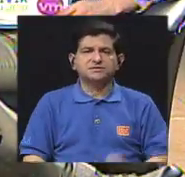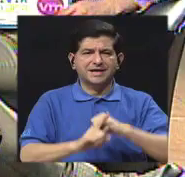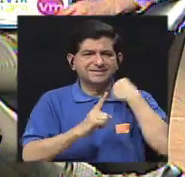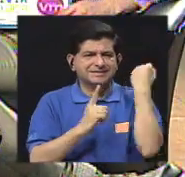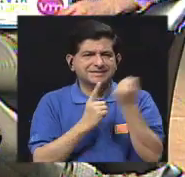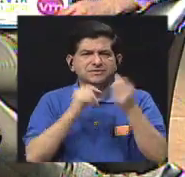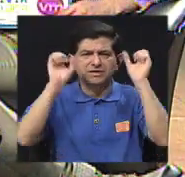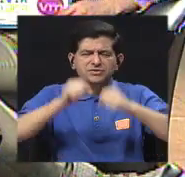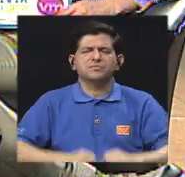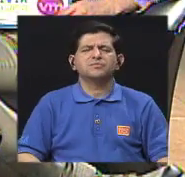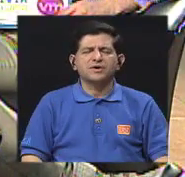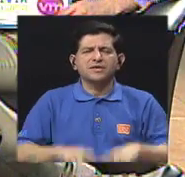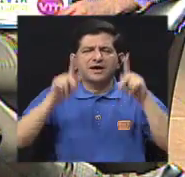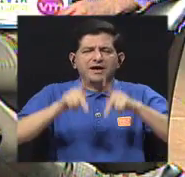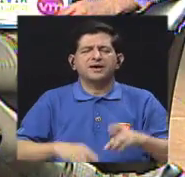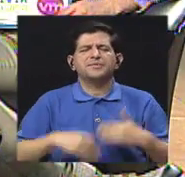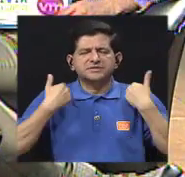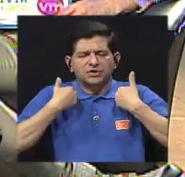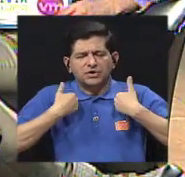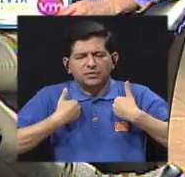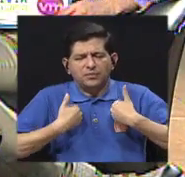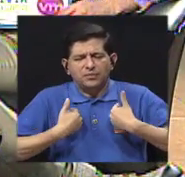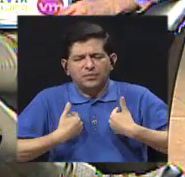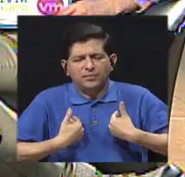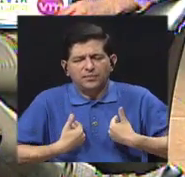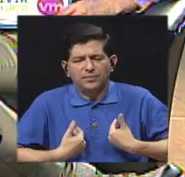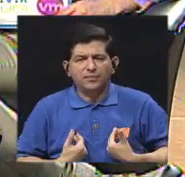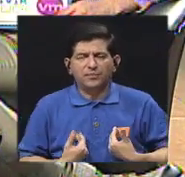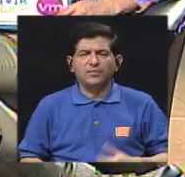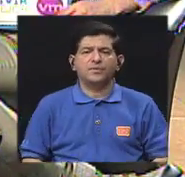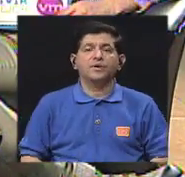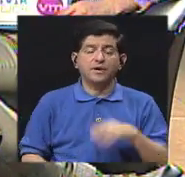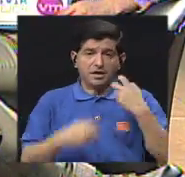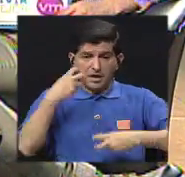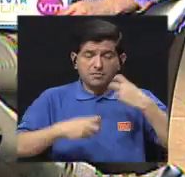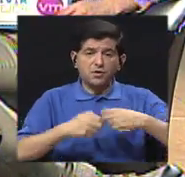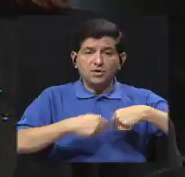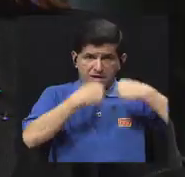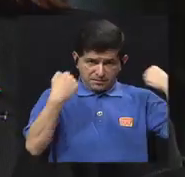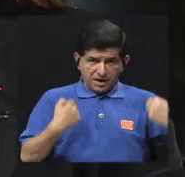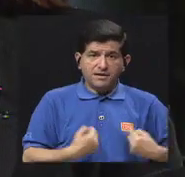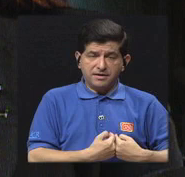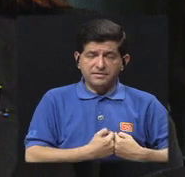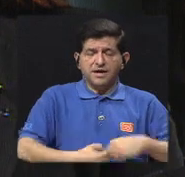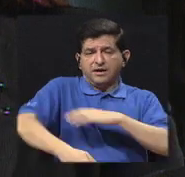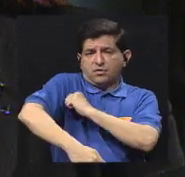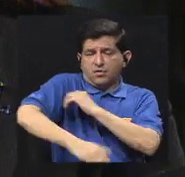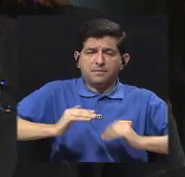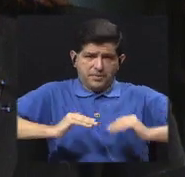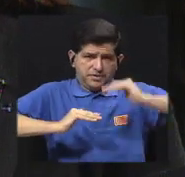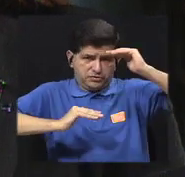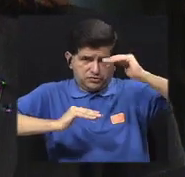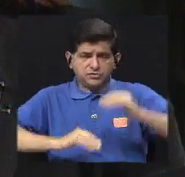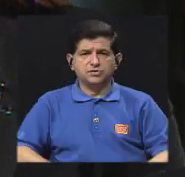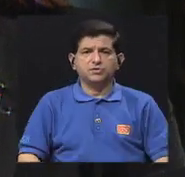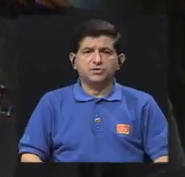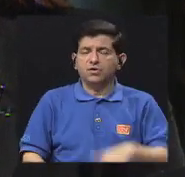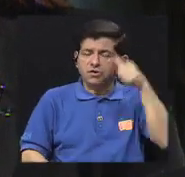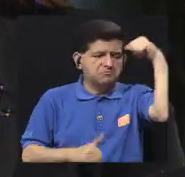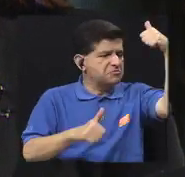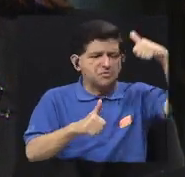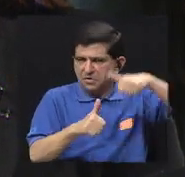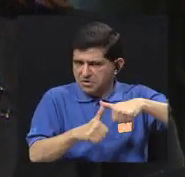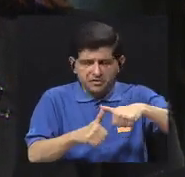puede desgastar a la persona para afectarle a nivel cardiovascular, hipertensión, pérdida de